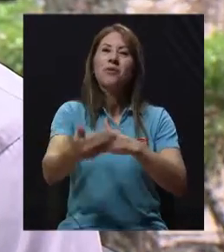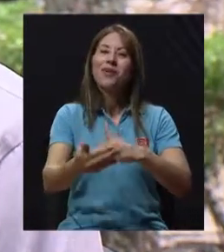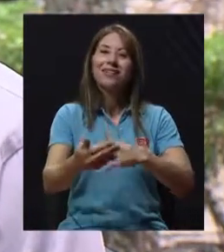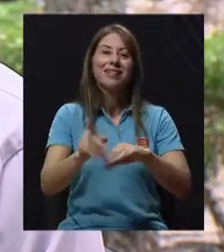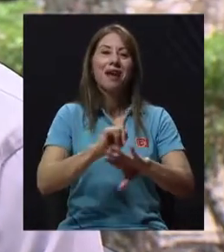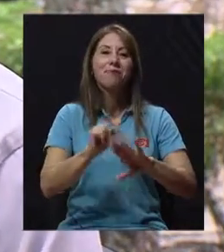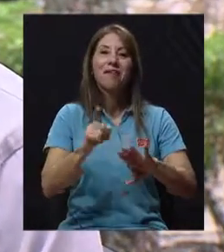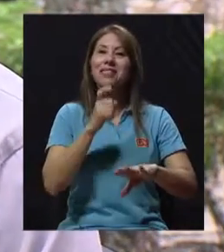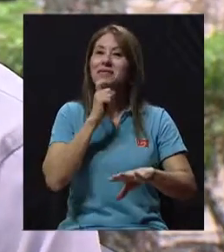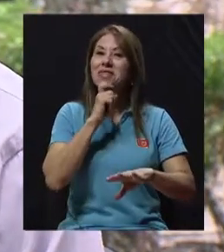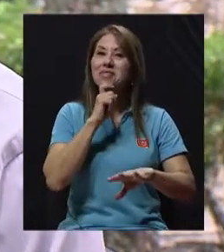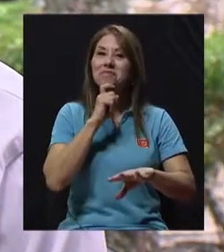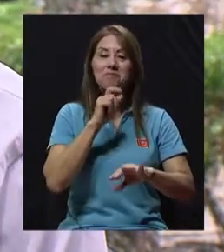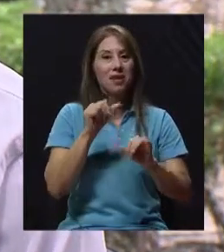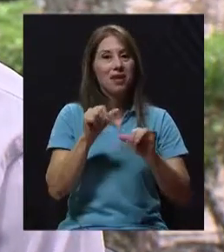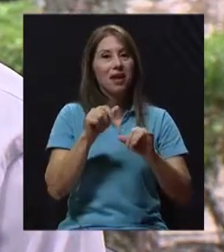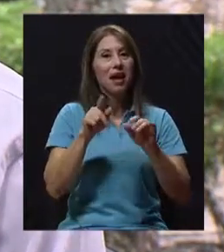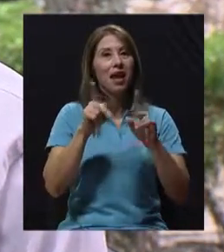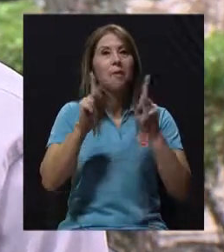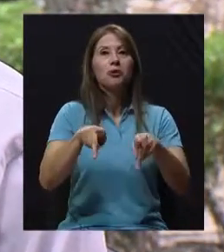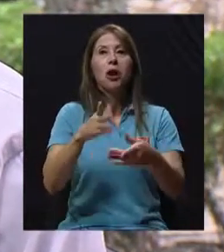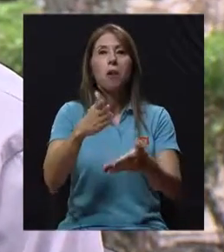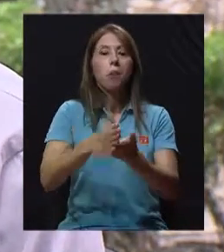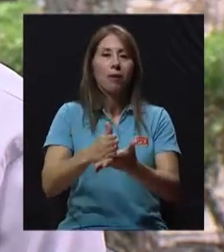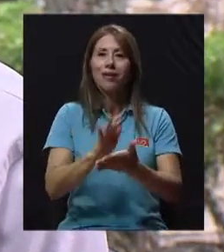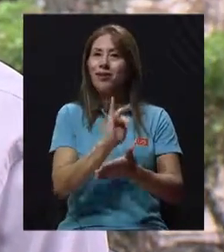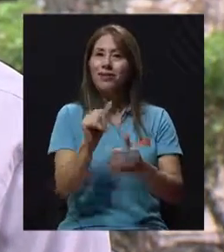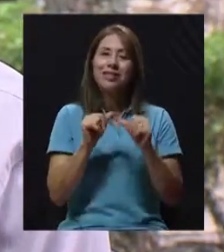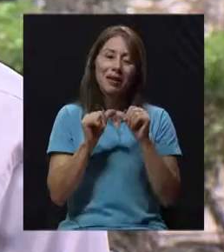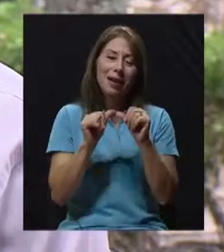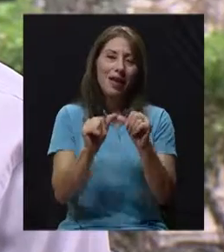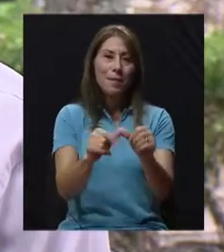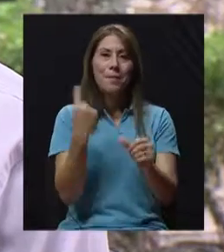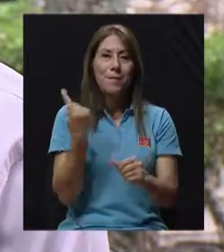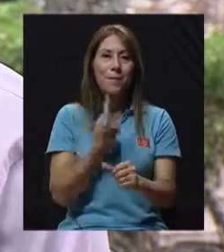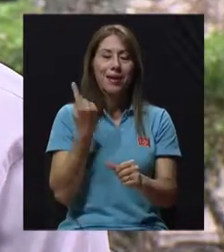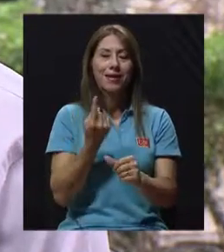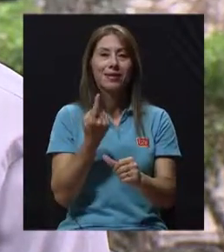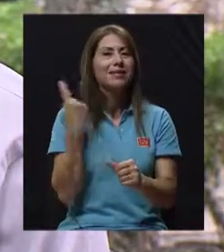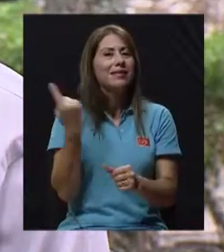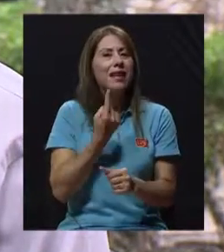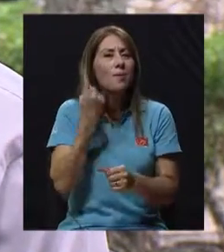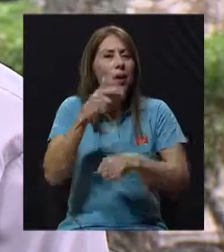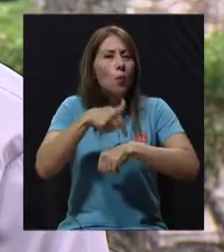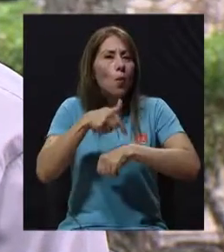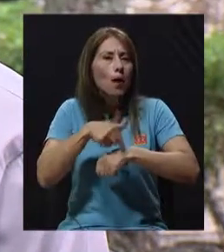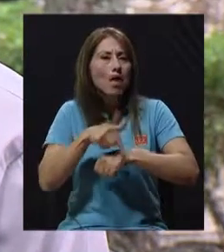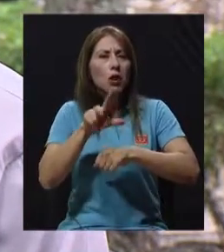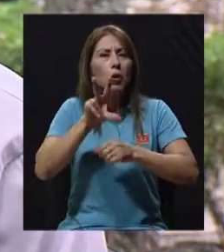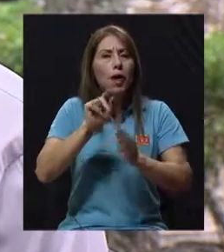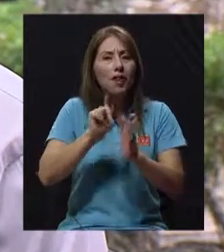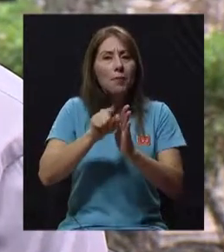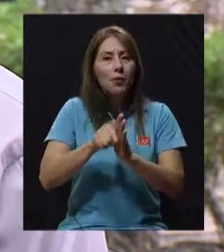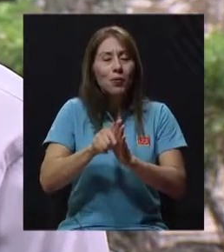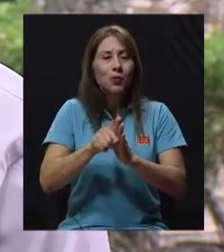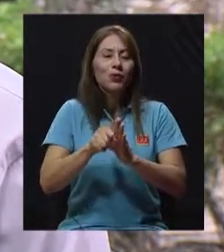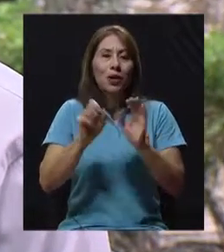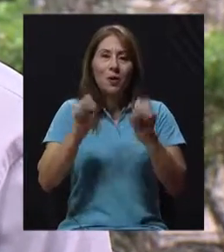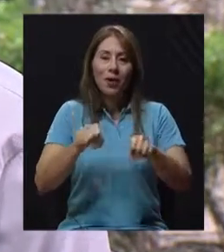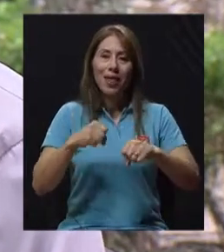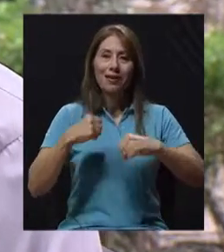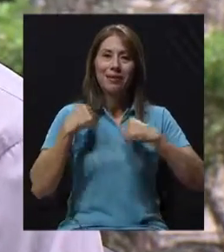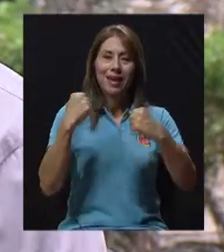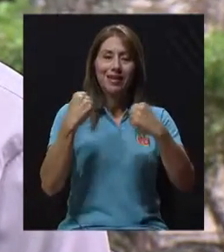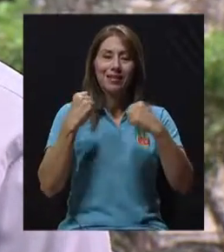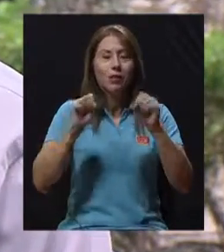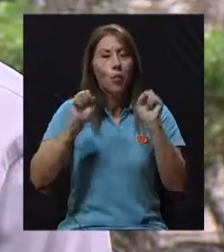lo deje y mantiene como un estilo de vida, ¿verdad? y siempre hay un momento, 30 minutos del día, ¿verdad? más para poder hacer ejercicio y